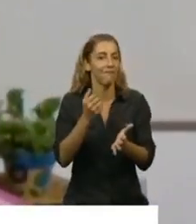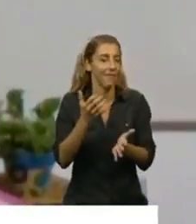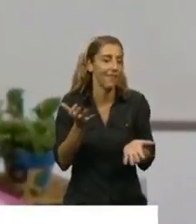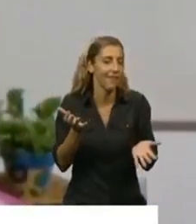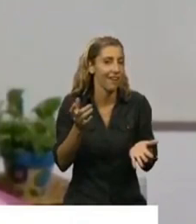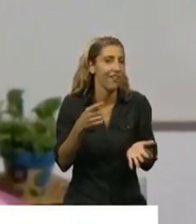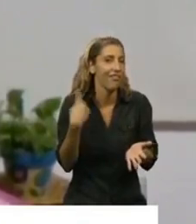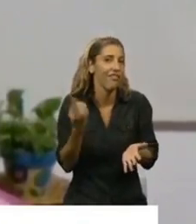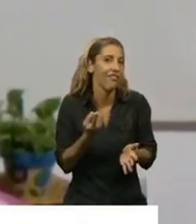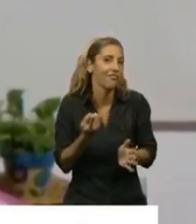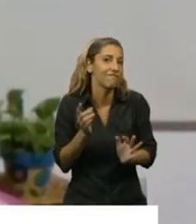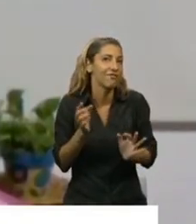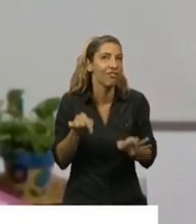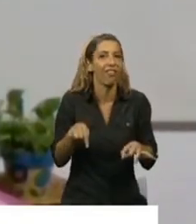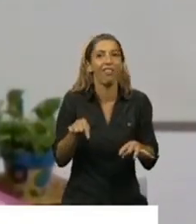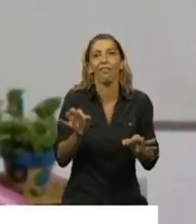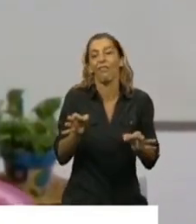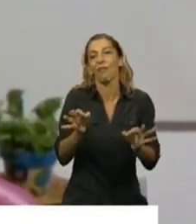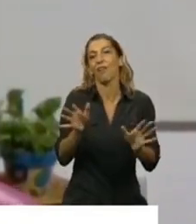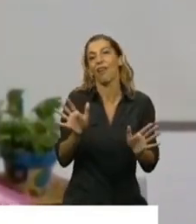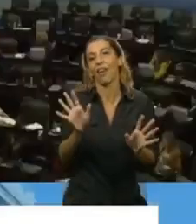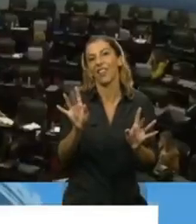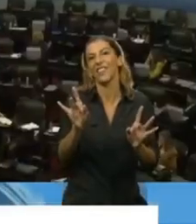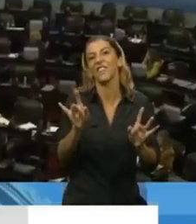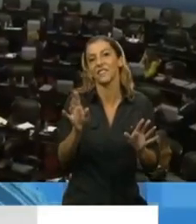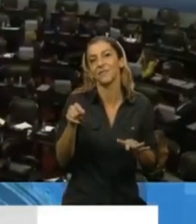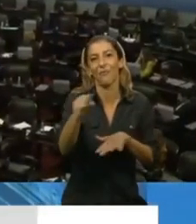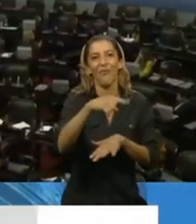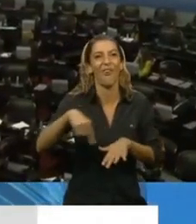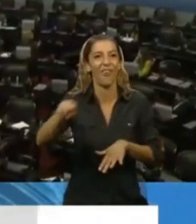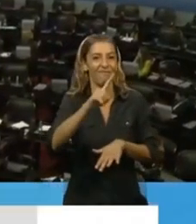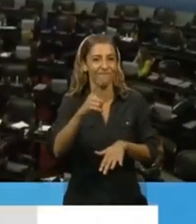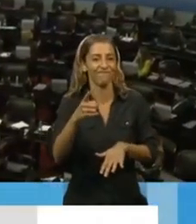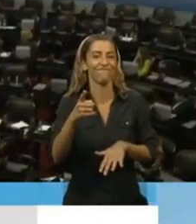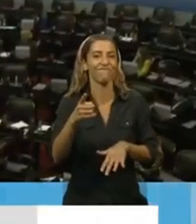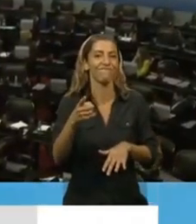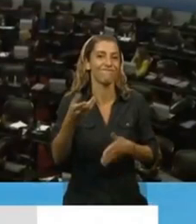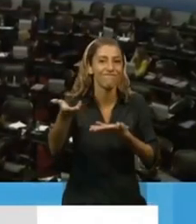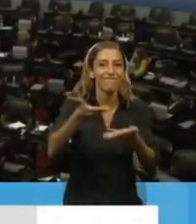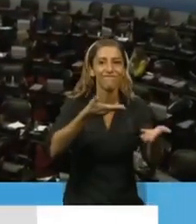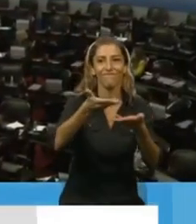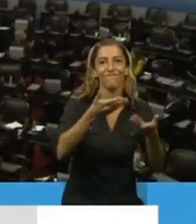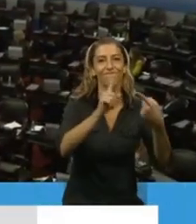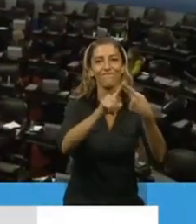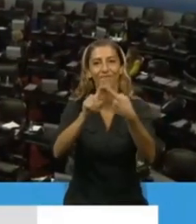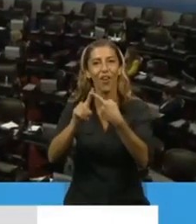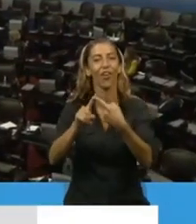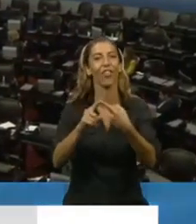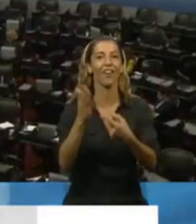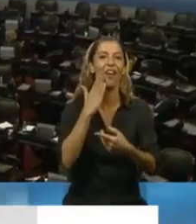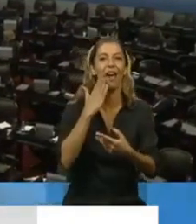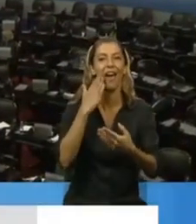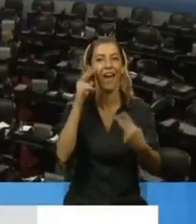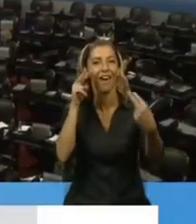este contacto personal que tenemos entre todos los compañeros diputados y poder cara a cara